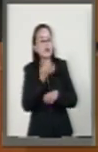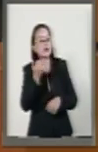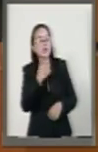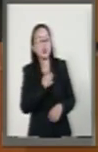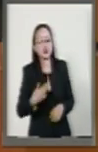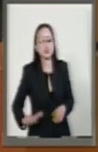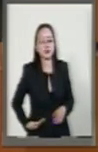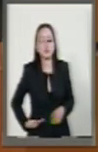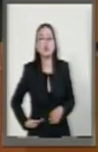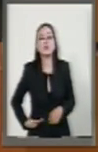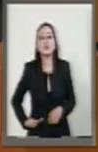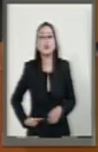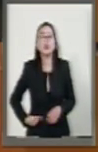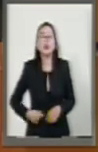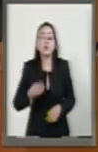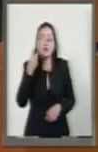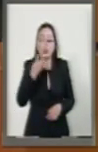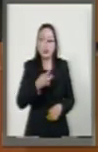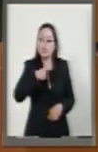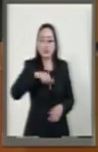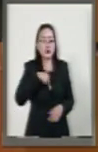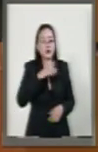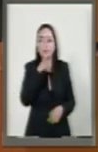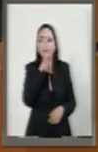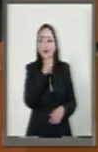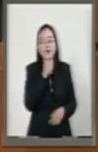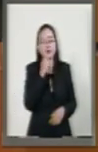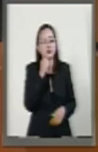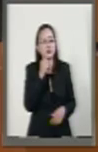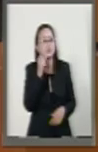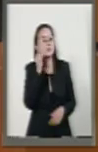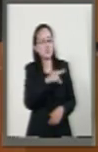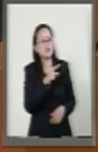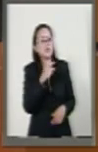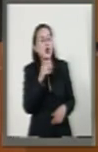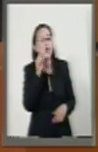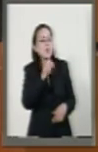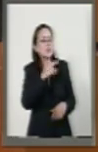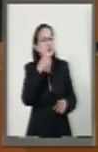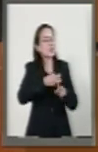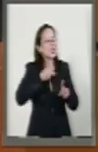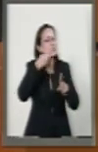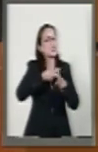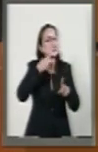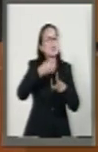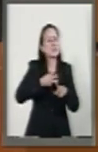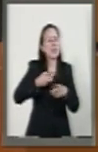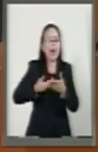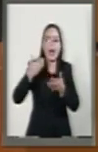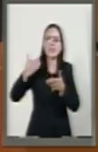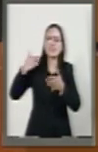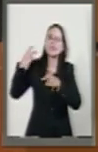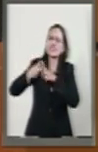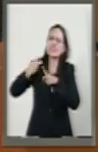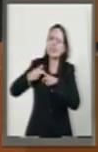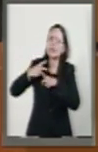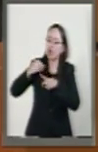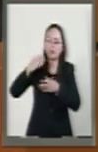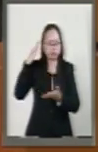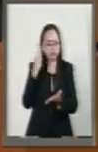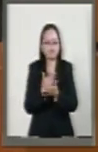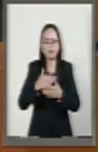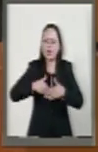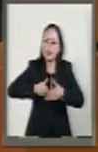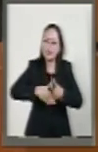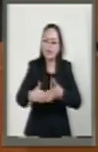no podemos ya calificar lo que ha sucedido, pero a partir de ahora estar poniéndole